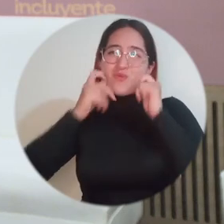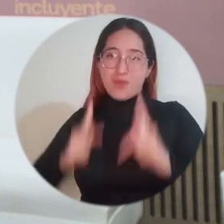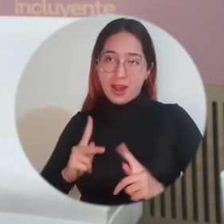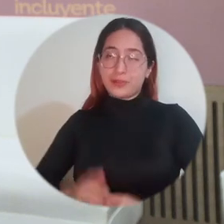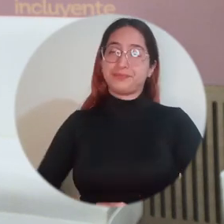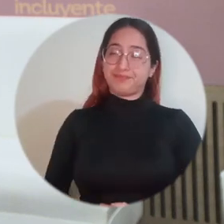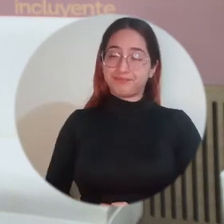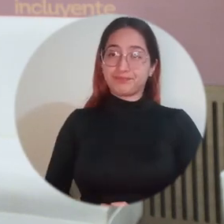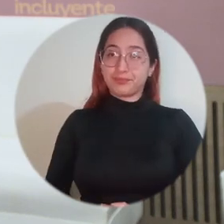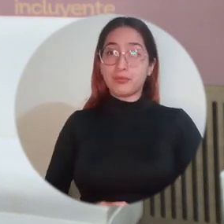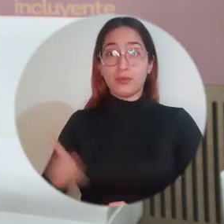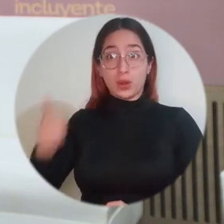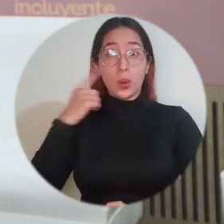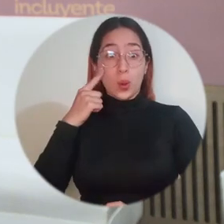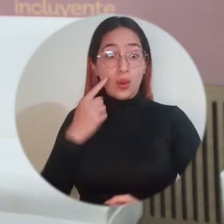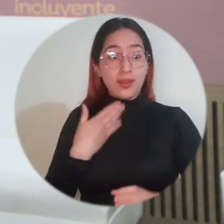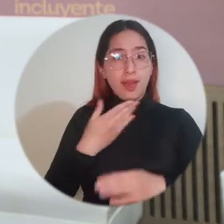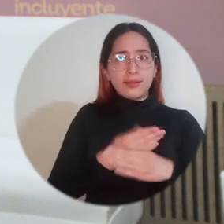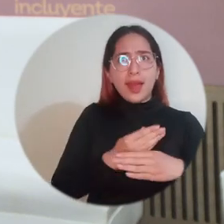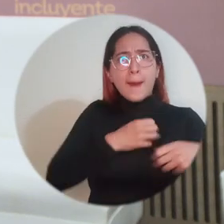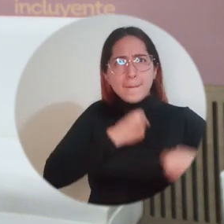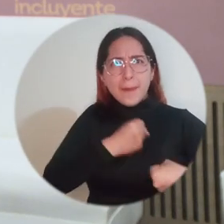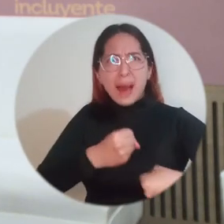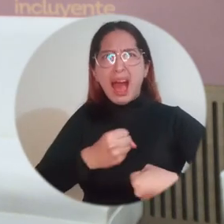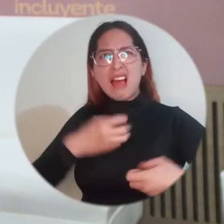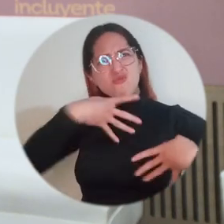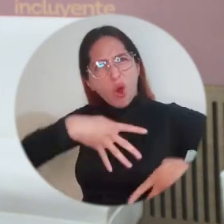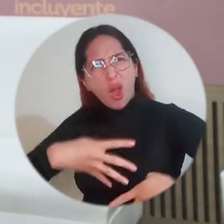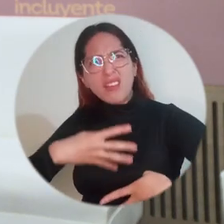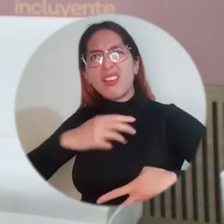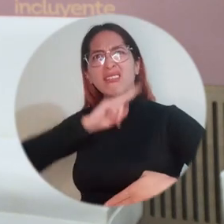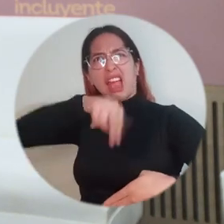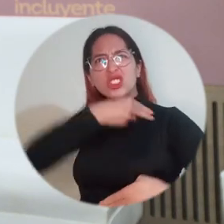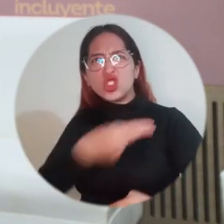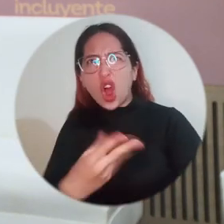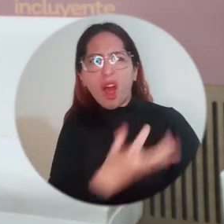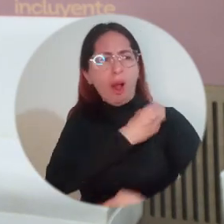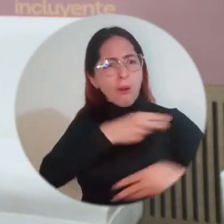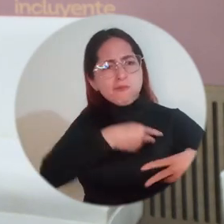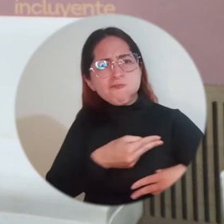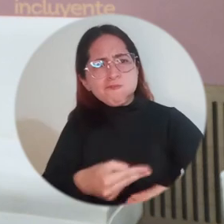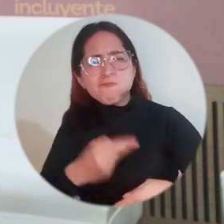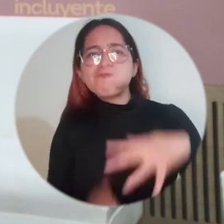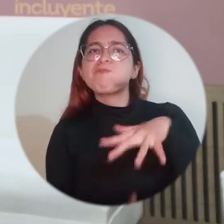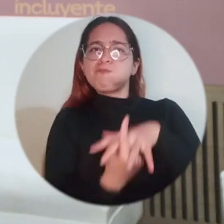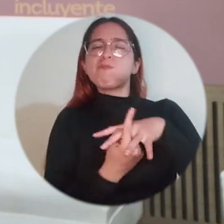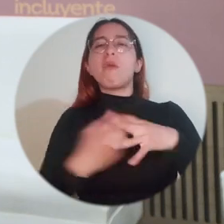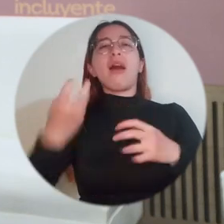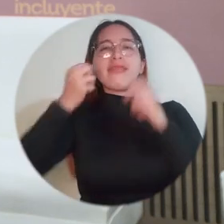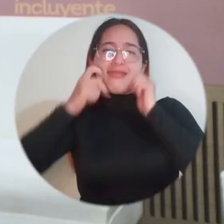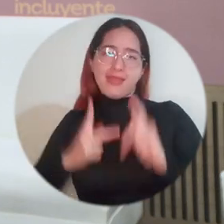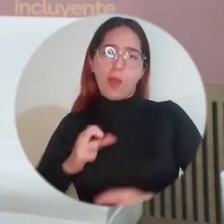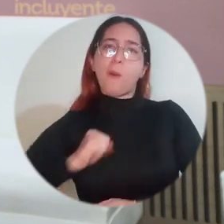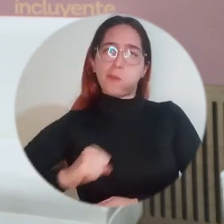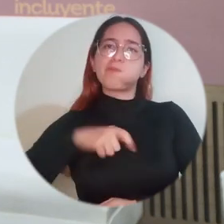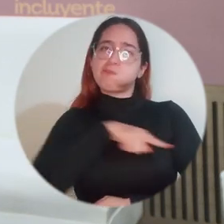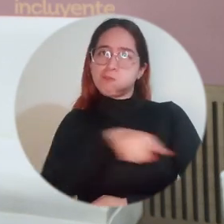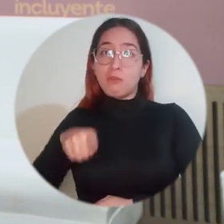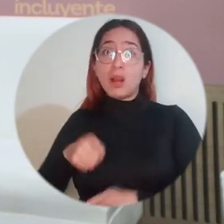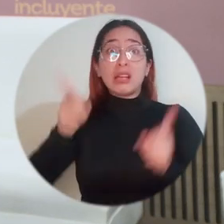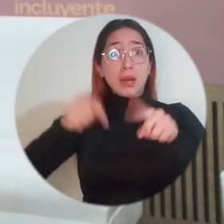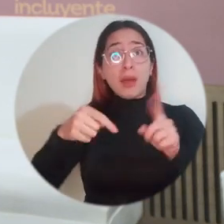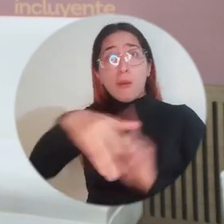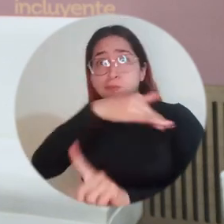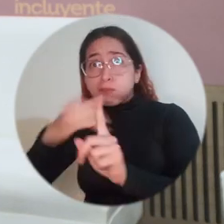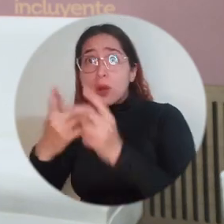humanos son el fruto de las manifestaciones sociales, como dijimos al principio, las diferentes formas de Estado, los